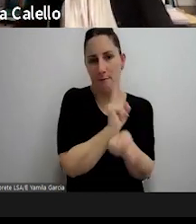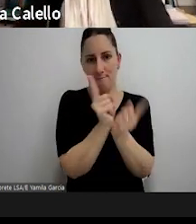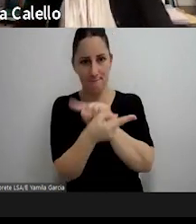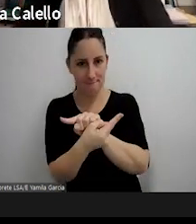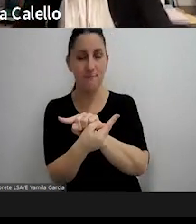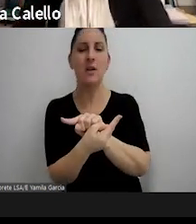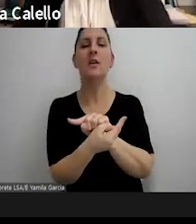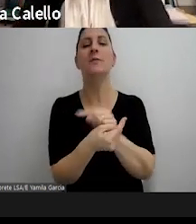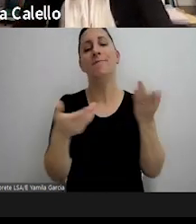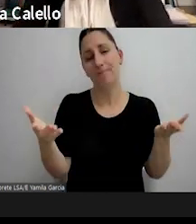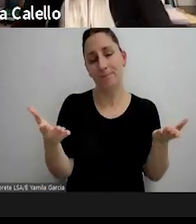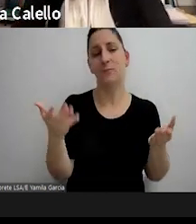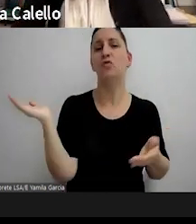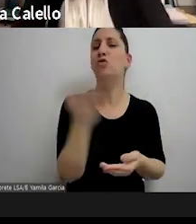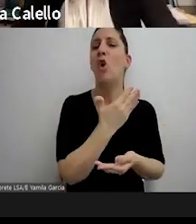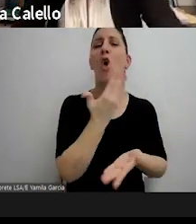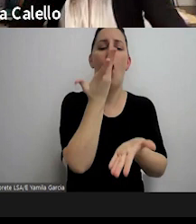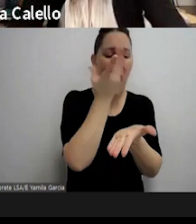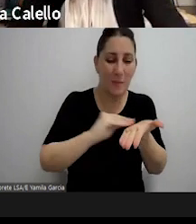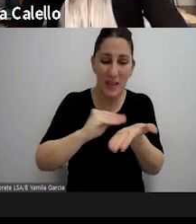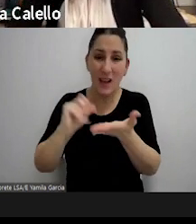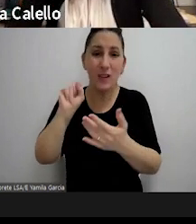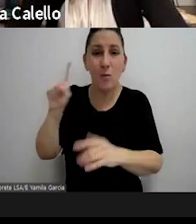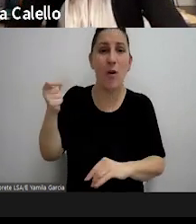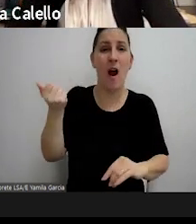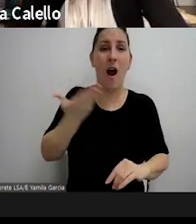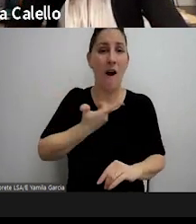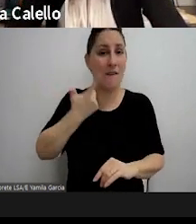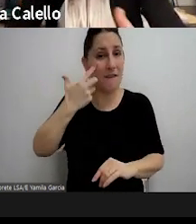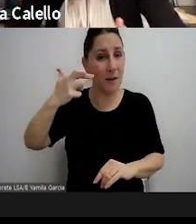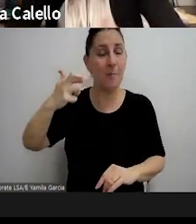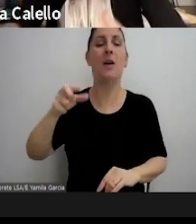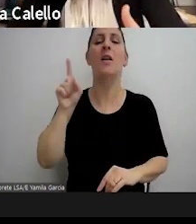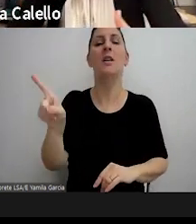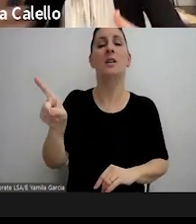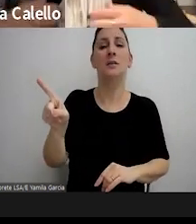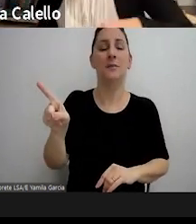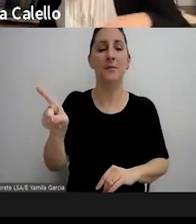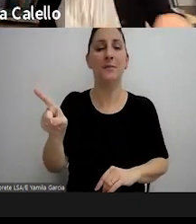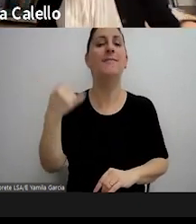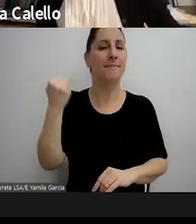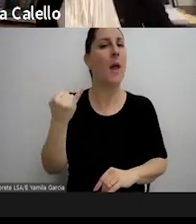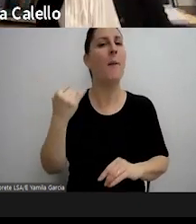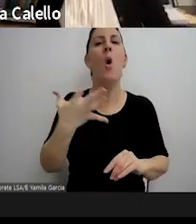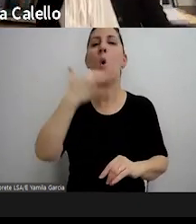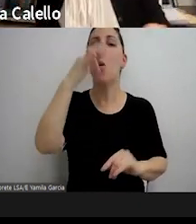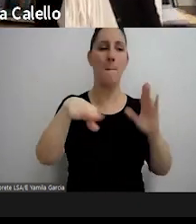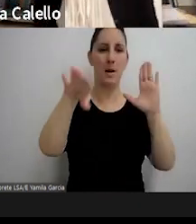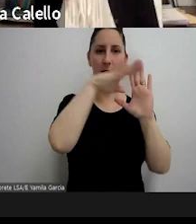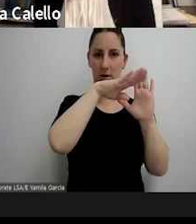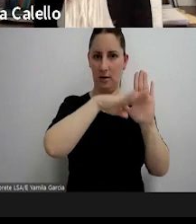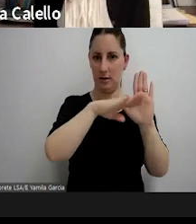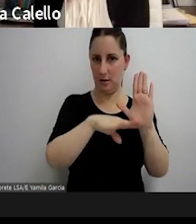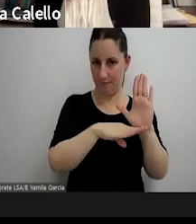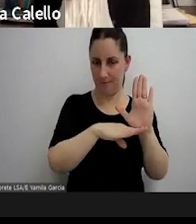dudas que todos los actos emitidos por la FIP los actos administrativos emitidos por la FIP tienen que cumplir estos requisitos